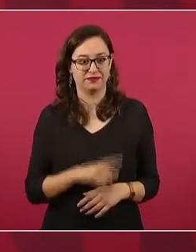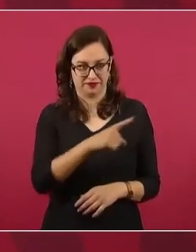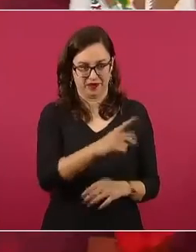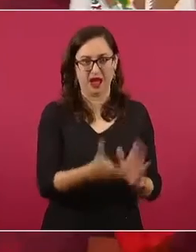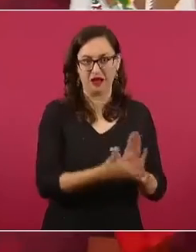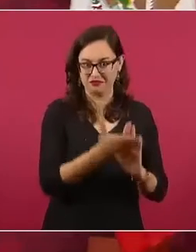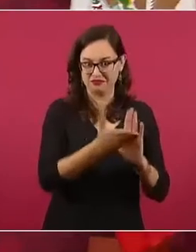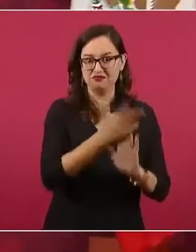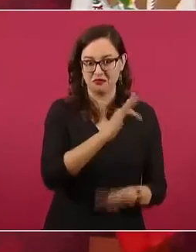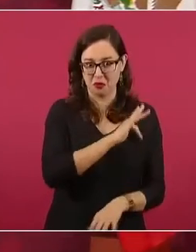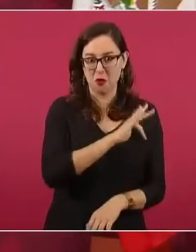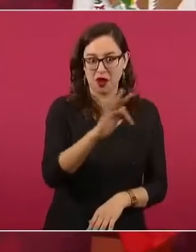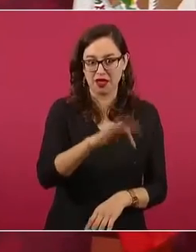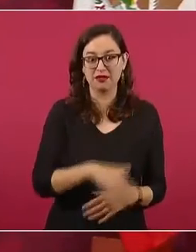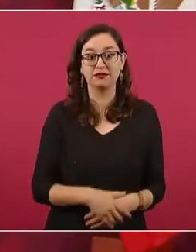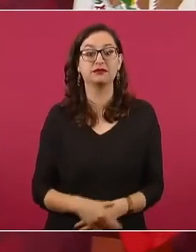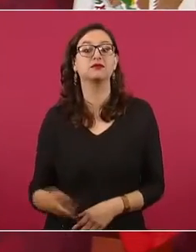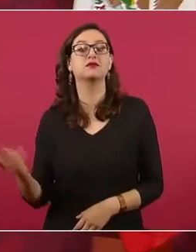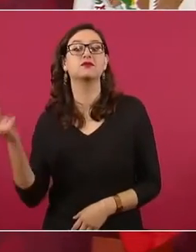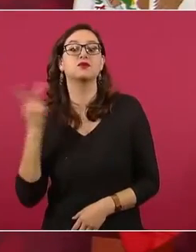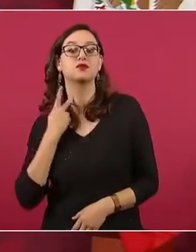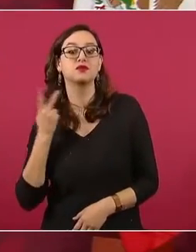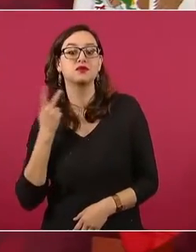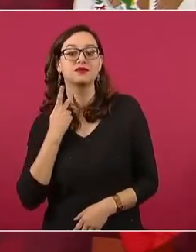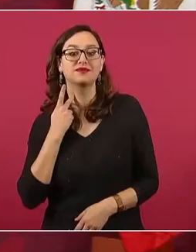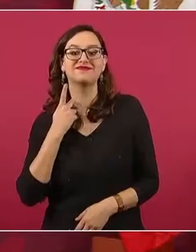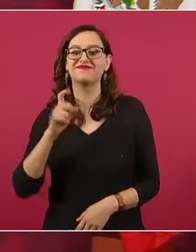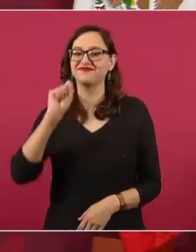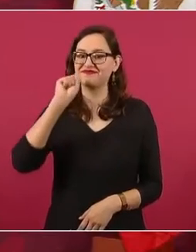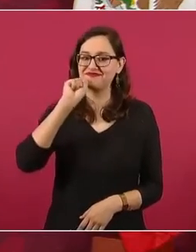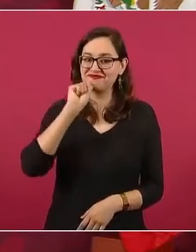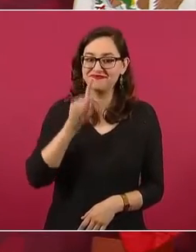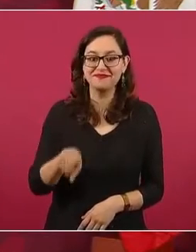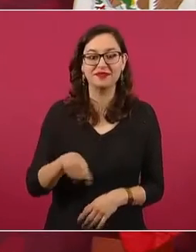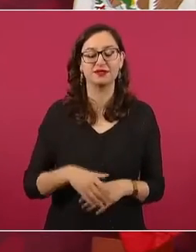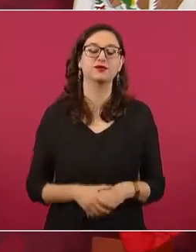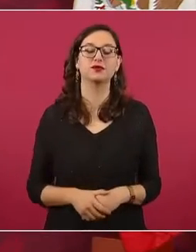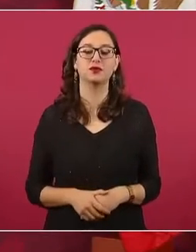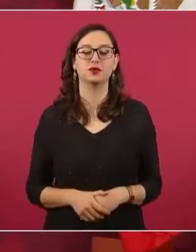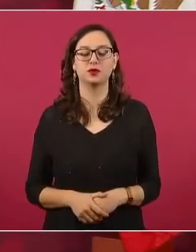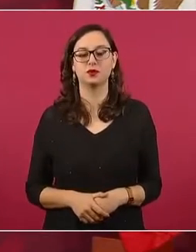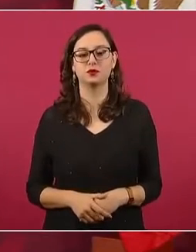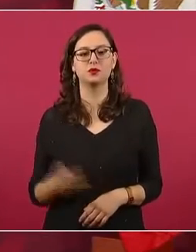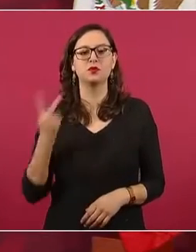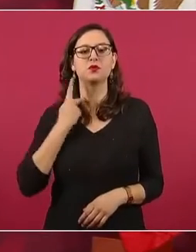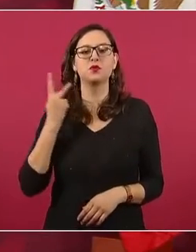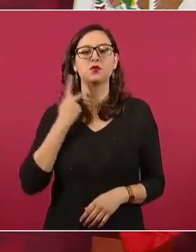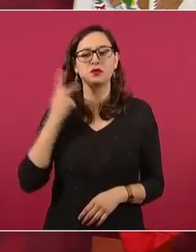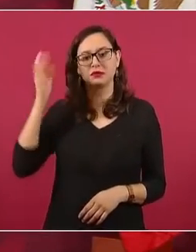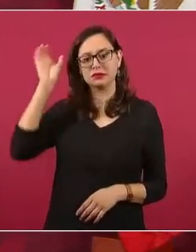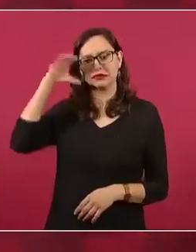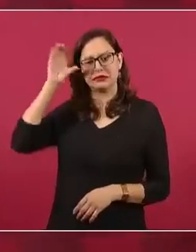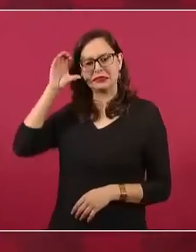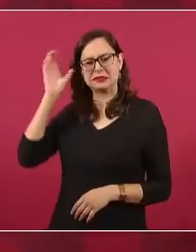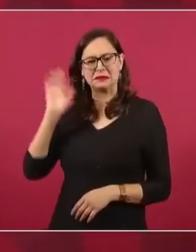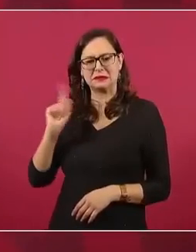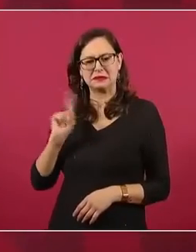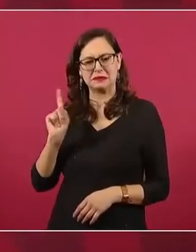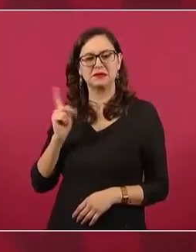Bueno, la política, no hablemos, que sea ciencia, es un oficio.